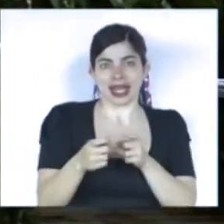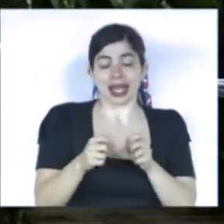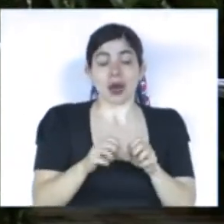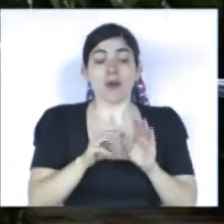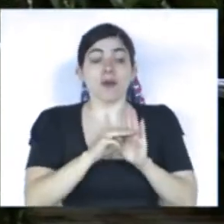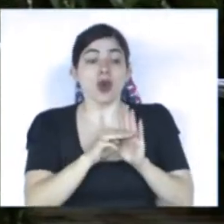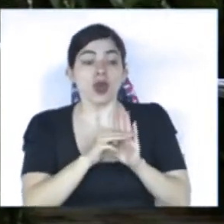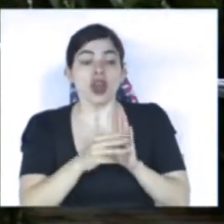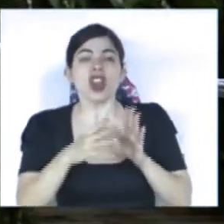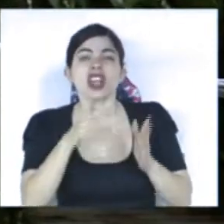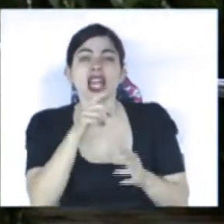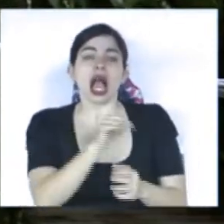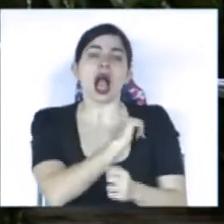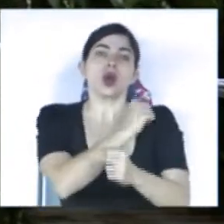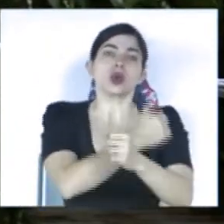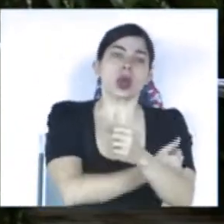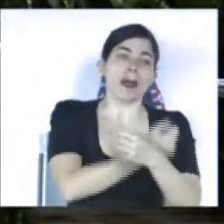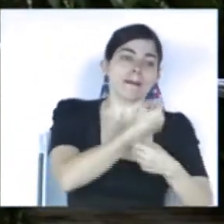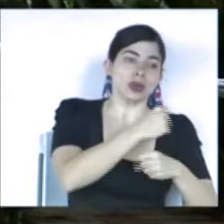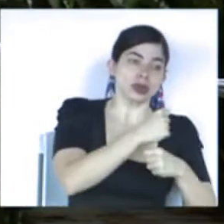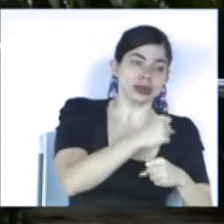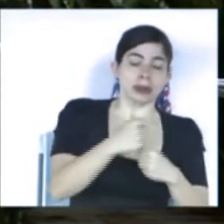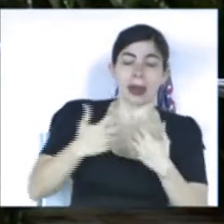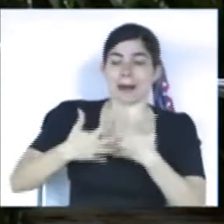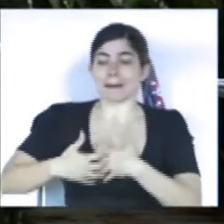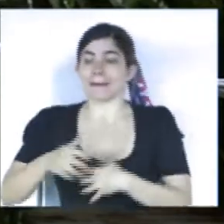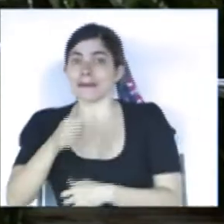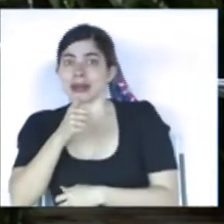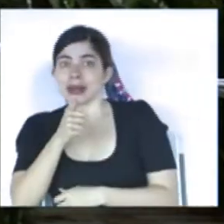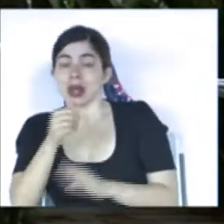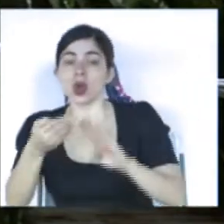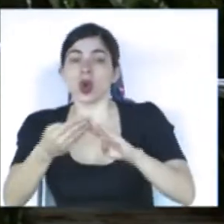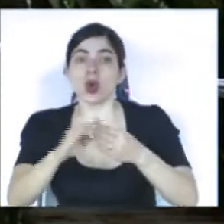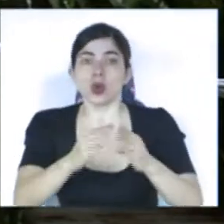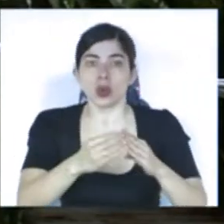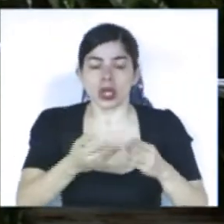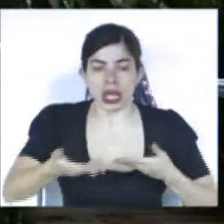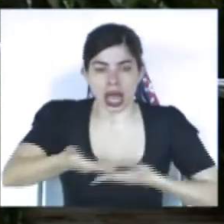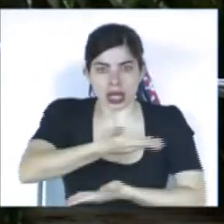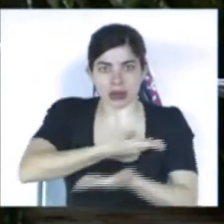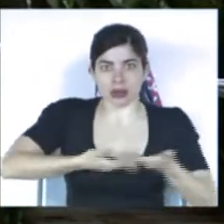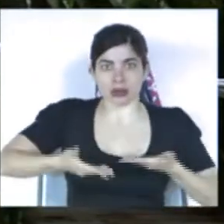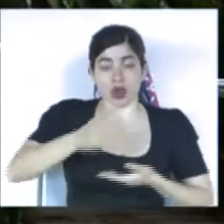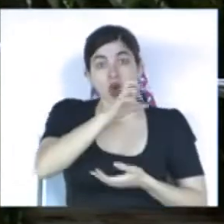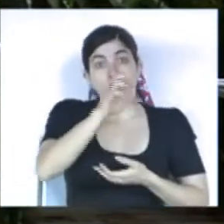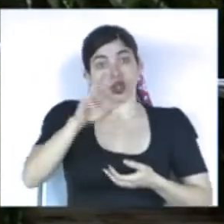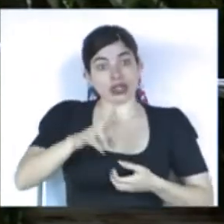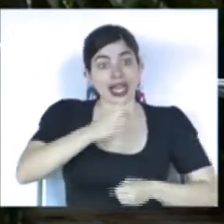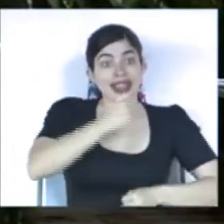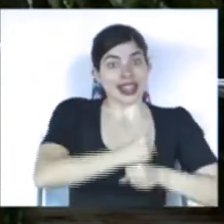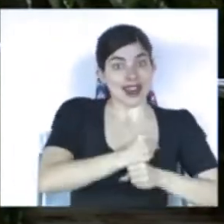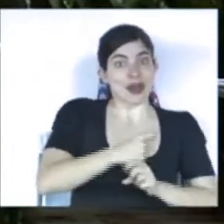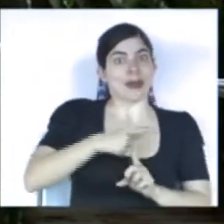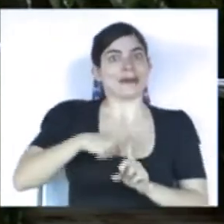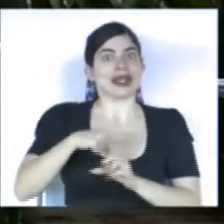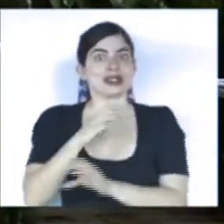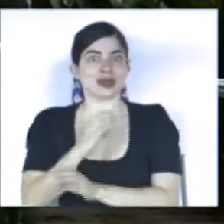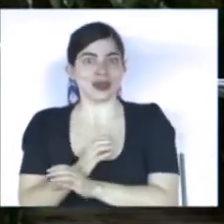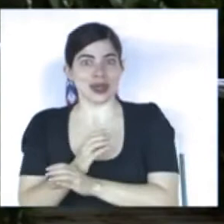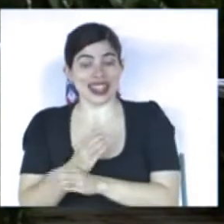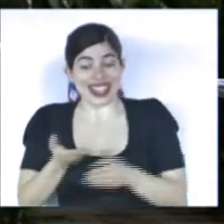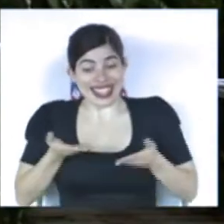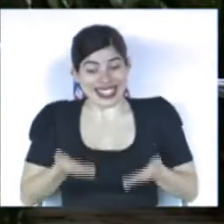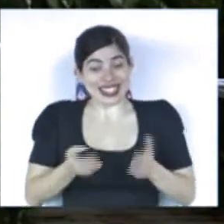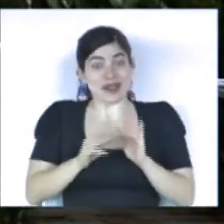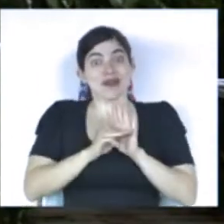gestión compartida entre autoridades municipales, empresa privada, comunidad. Costa Rica trabaja y se cuida. Es hoy un